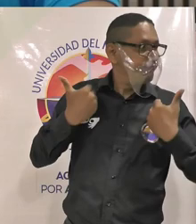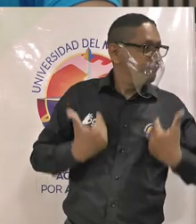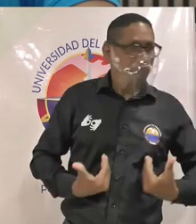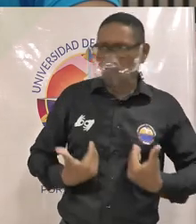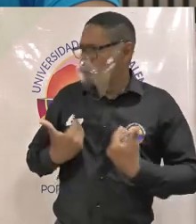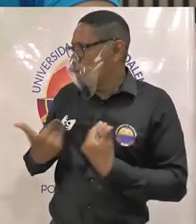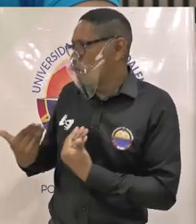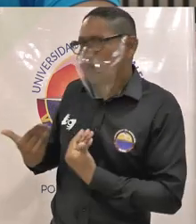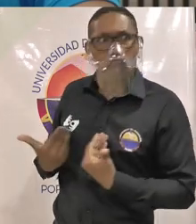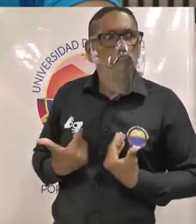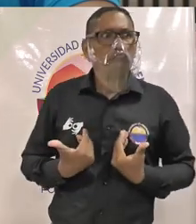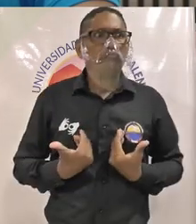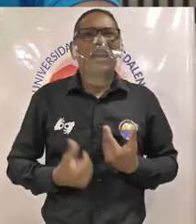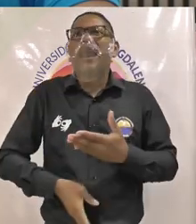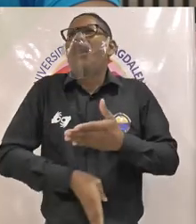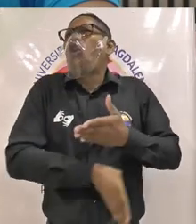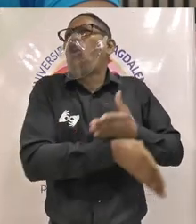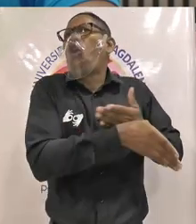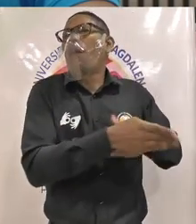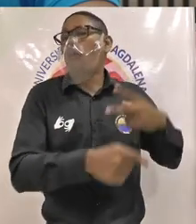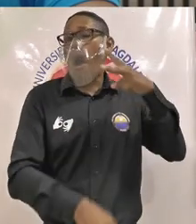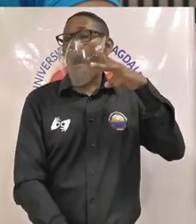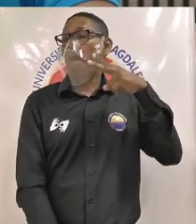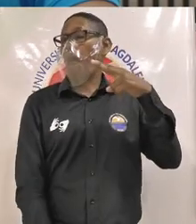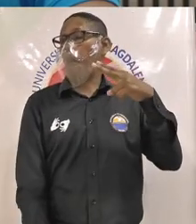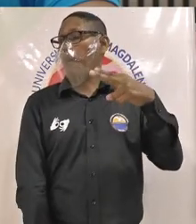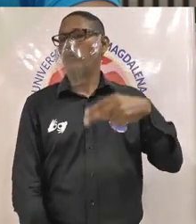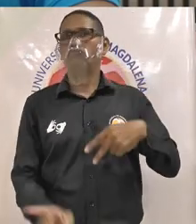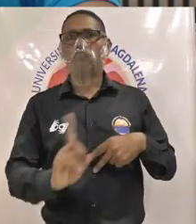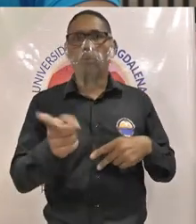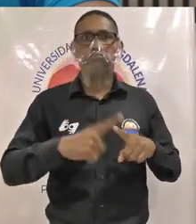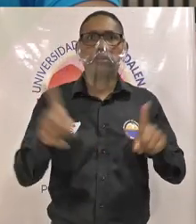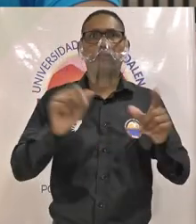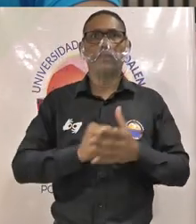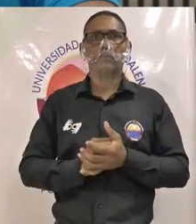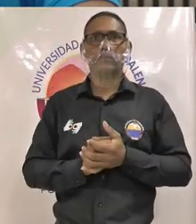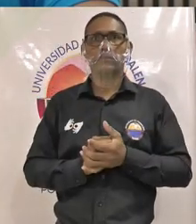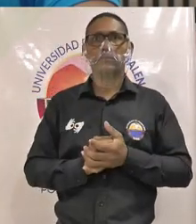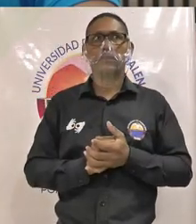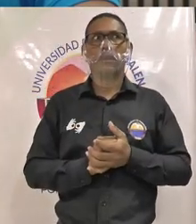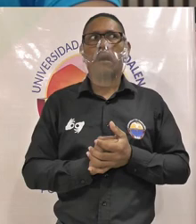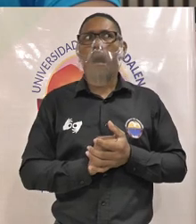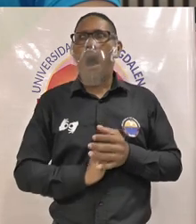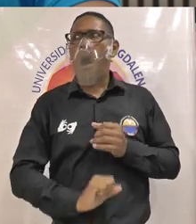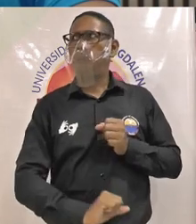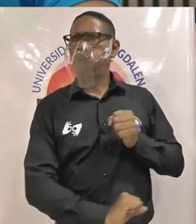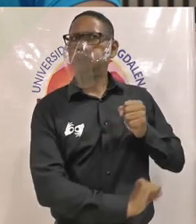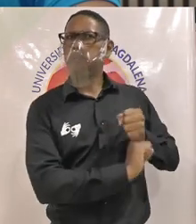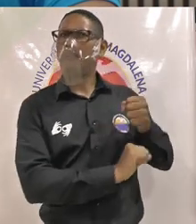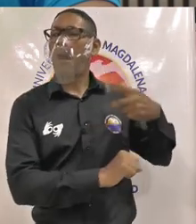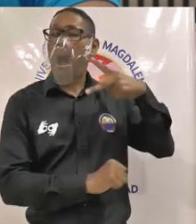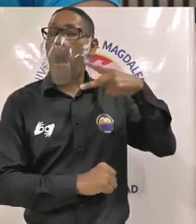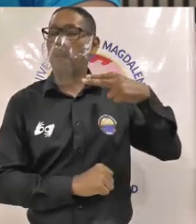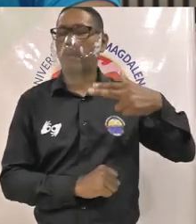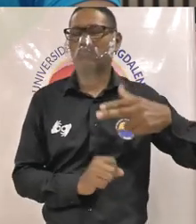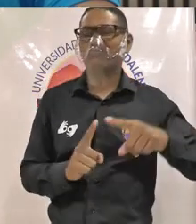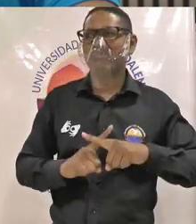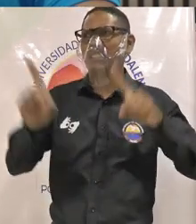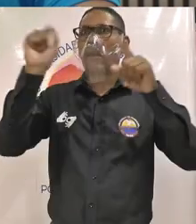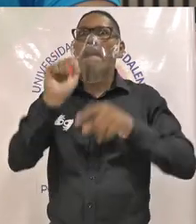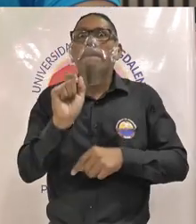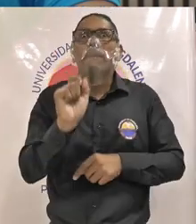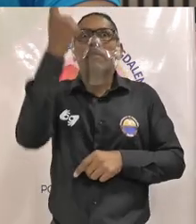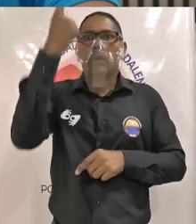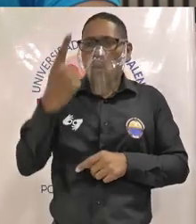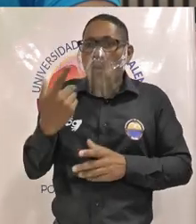representan el continuismo que no representan el respaldo del establecimiento es la primera vez que está por